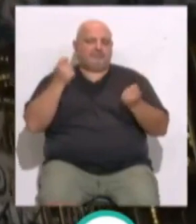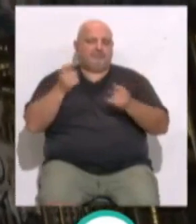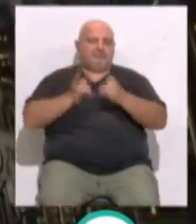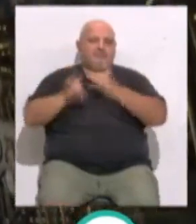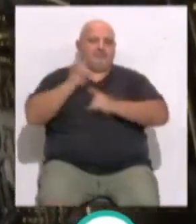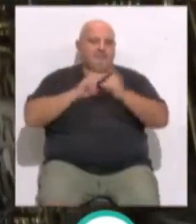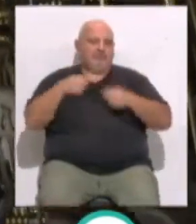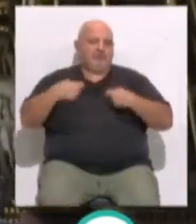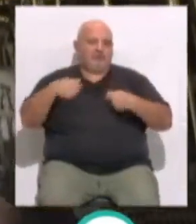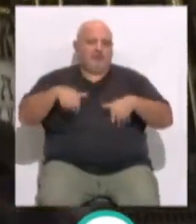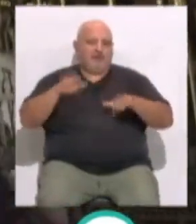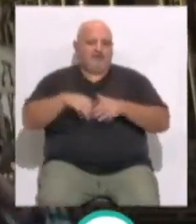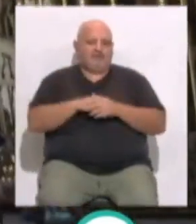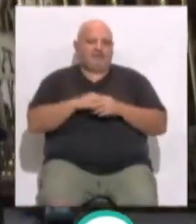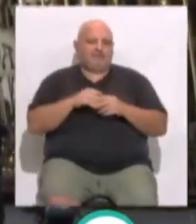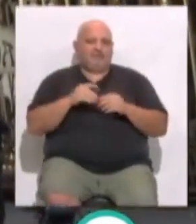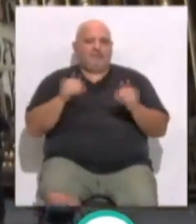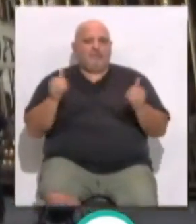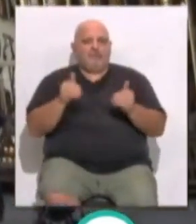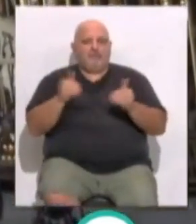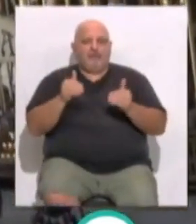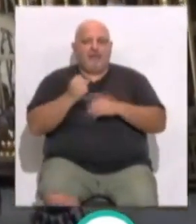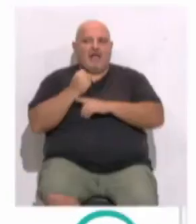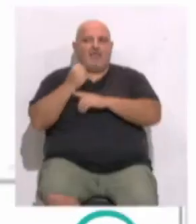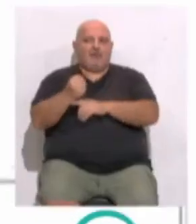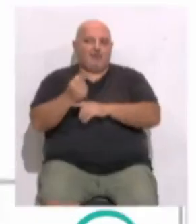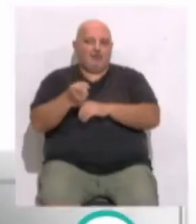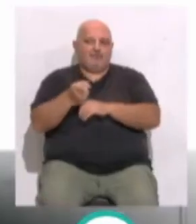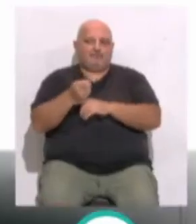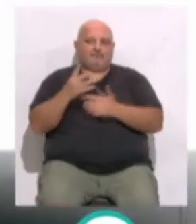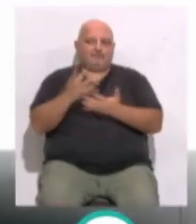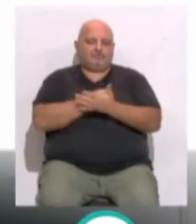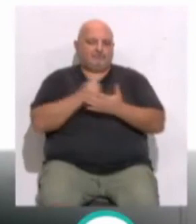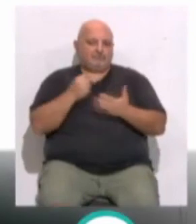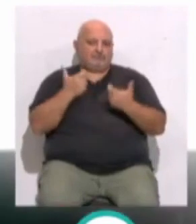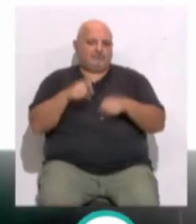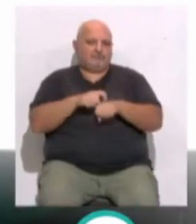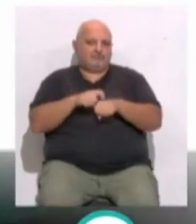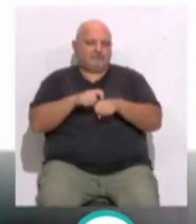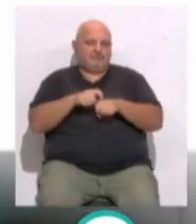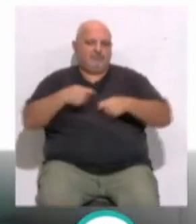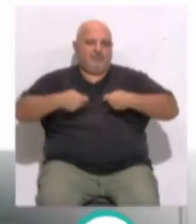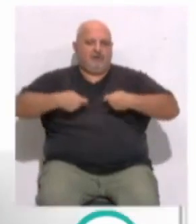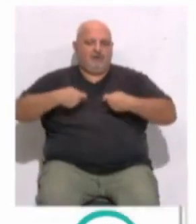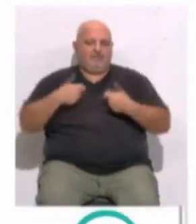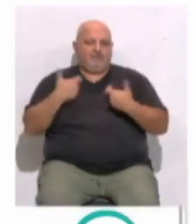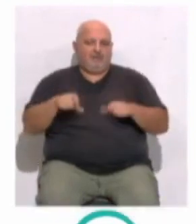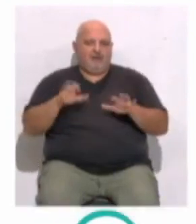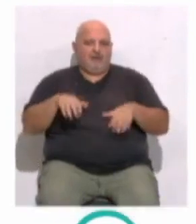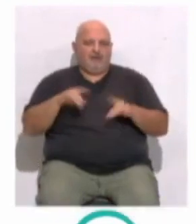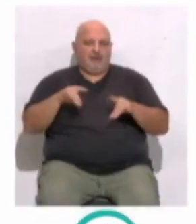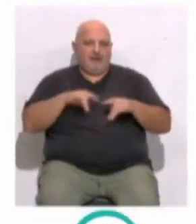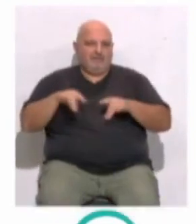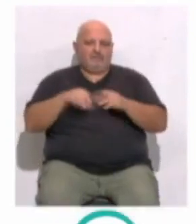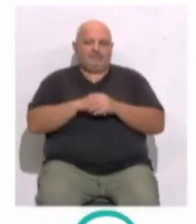y del comercio local. Un pequeño tour apoyando a todos los comercios típicos gaditanos de nuestra tierra.